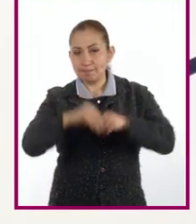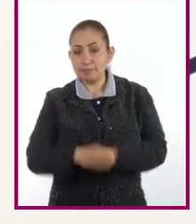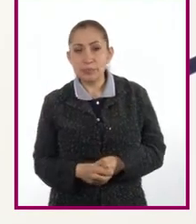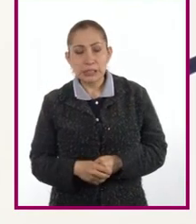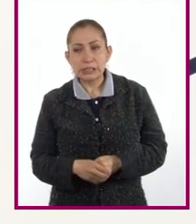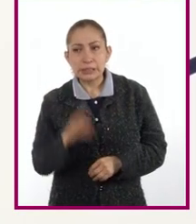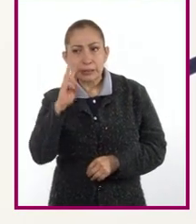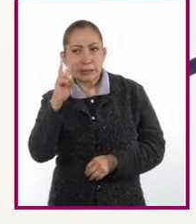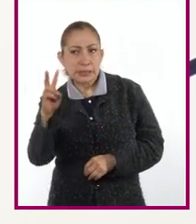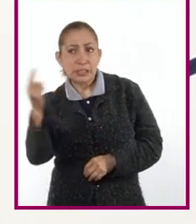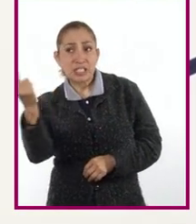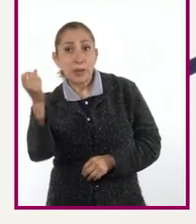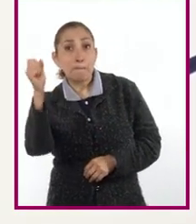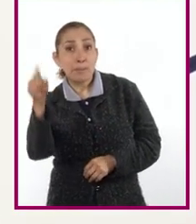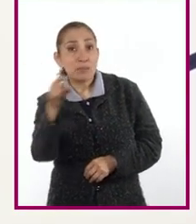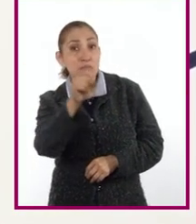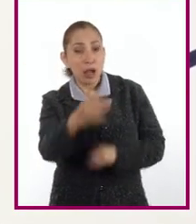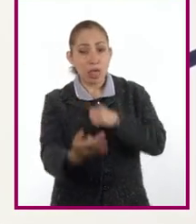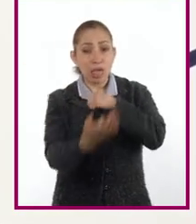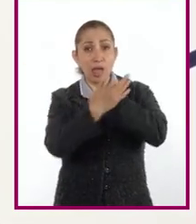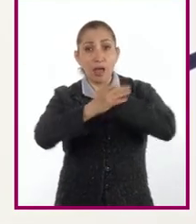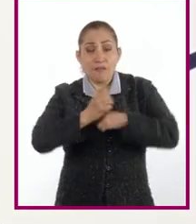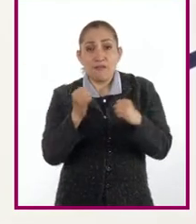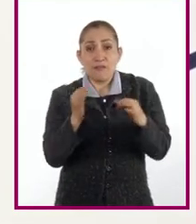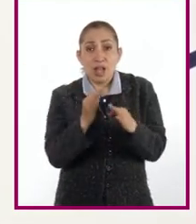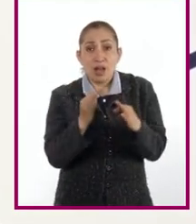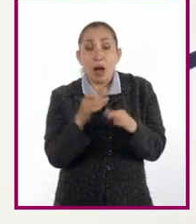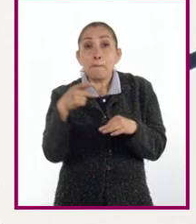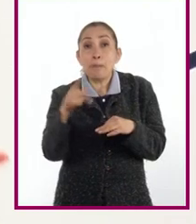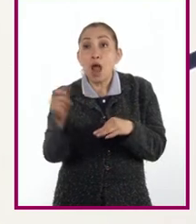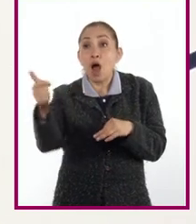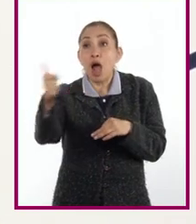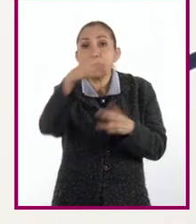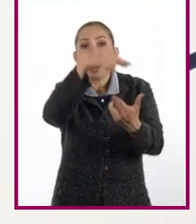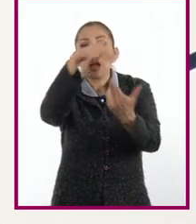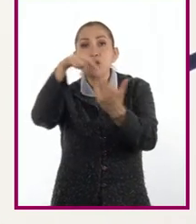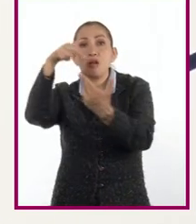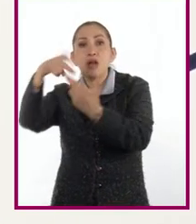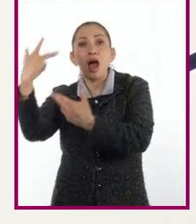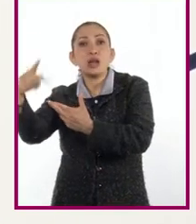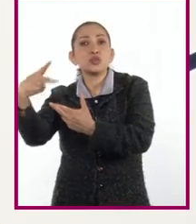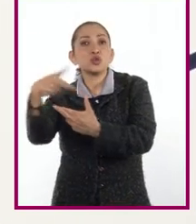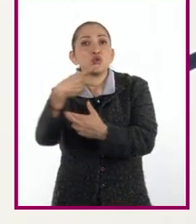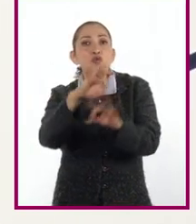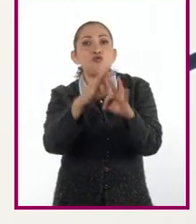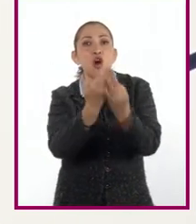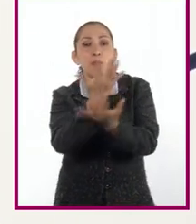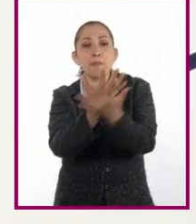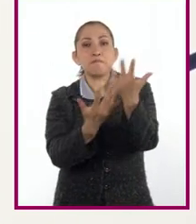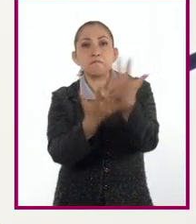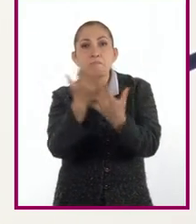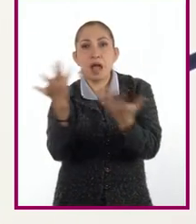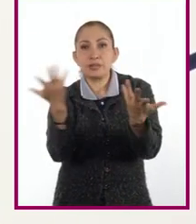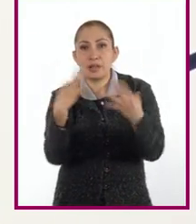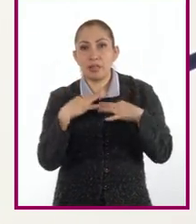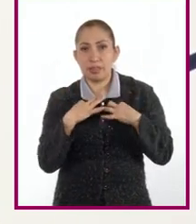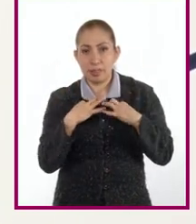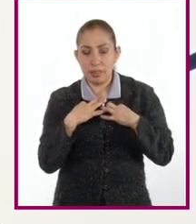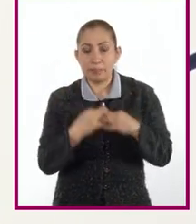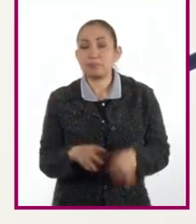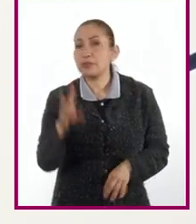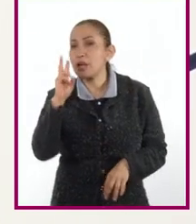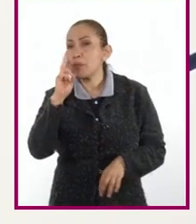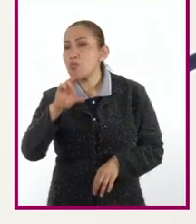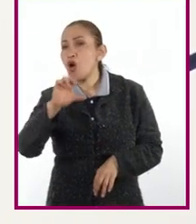necesidad es la misma, protegernos del exterior, pero cada región genera una técnica en particular. Vimos también